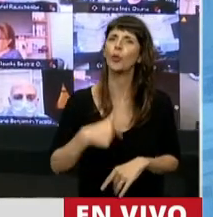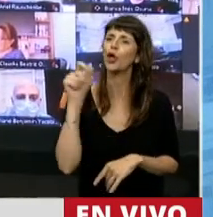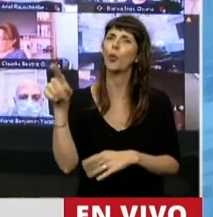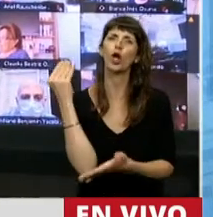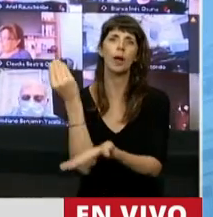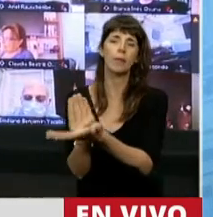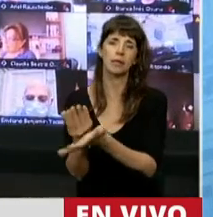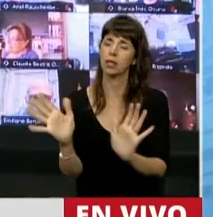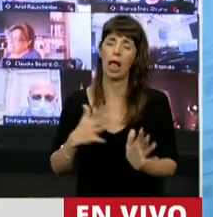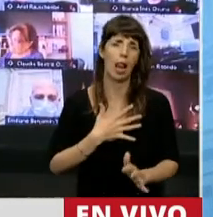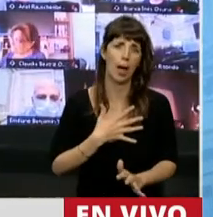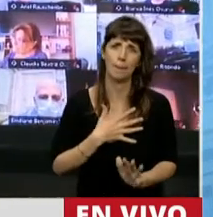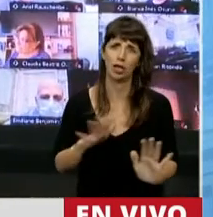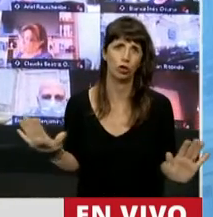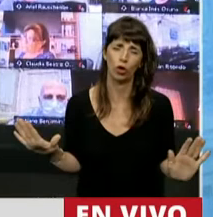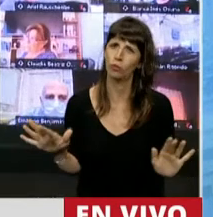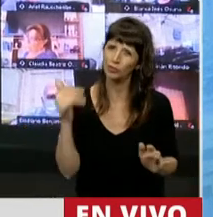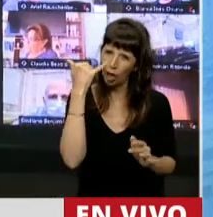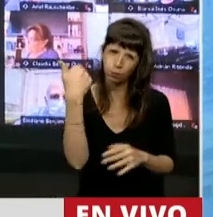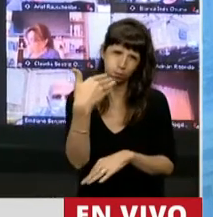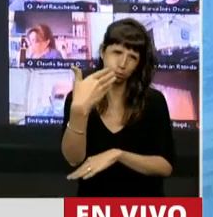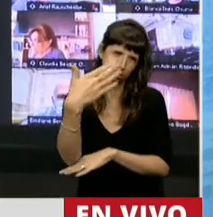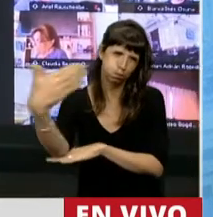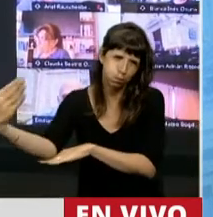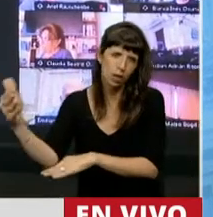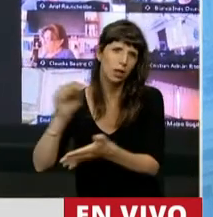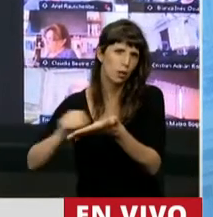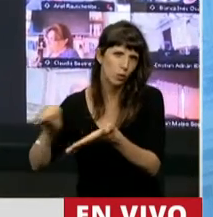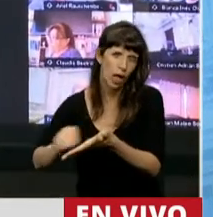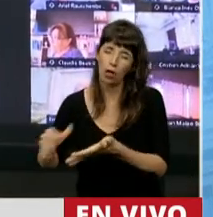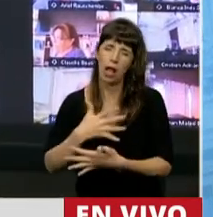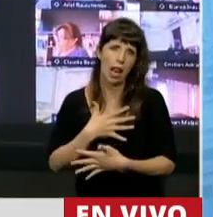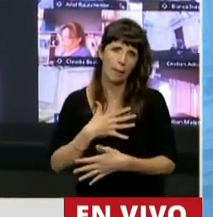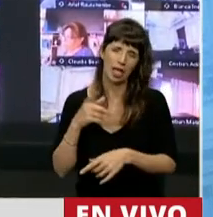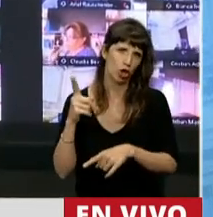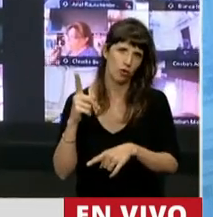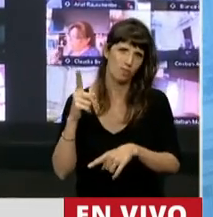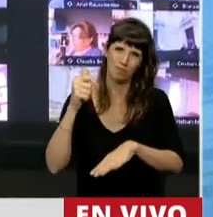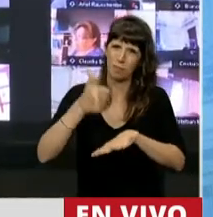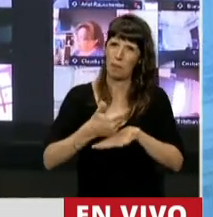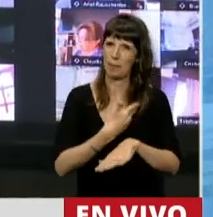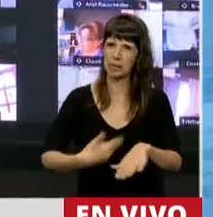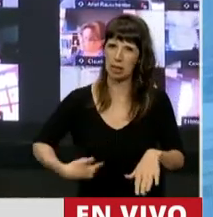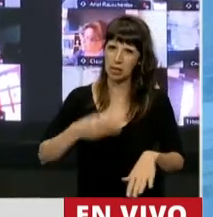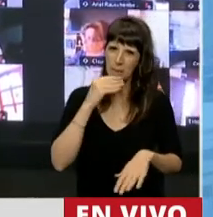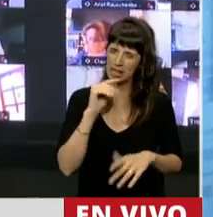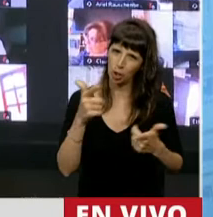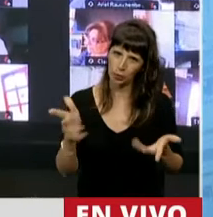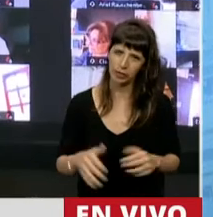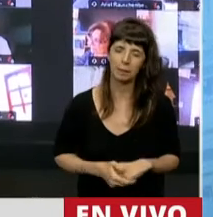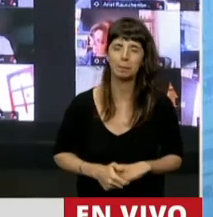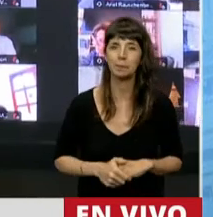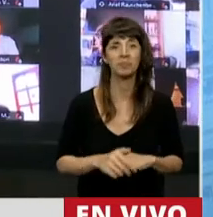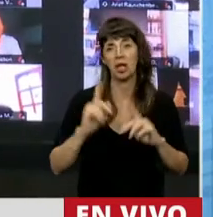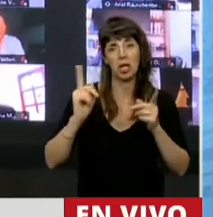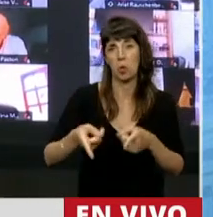Lamento realmente, como ya lo dijeron otros colegas míos, que no esté presente el presidente de la Cámara. De todos modos, cuando